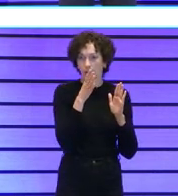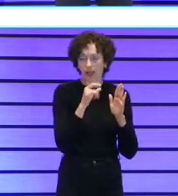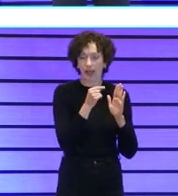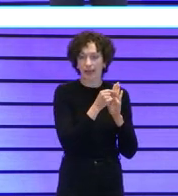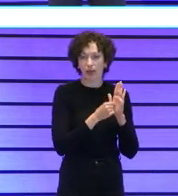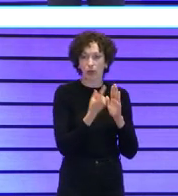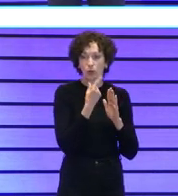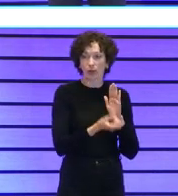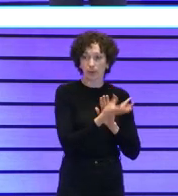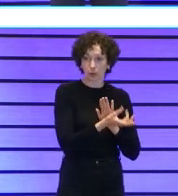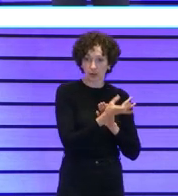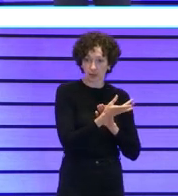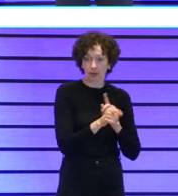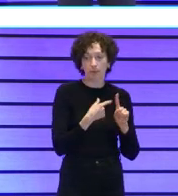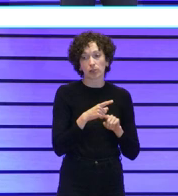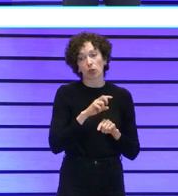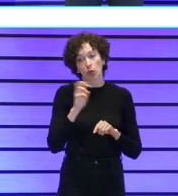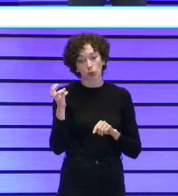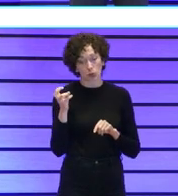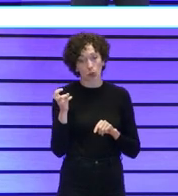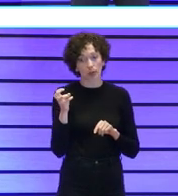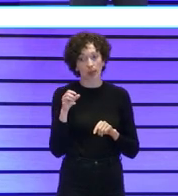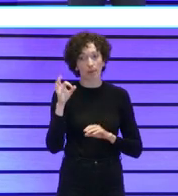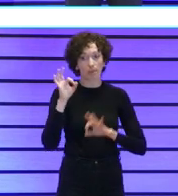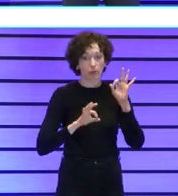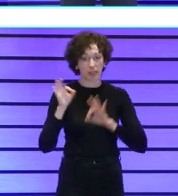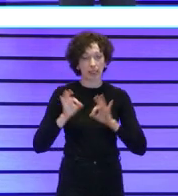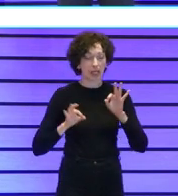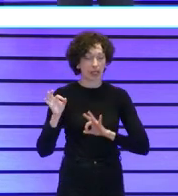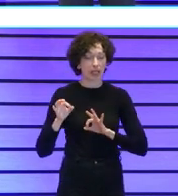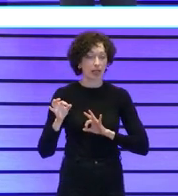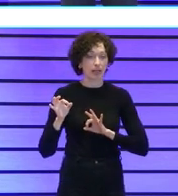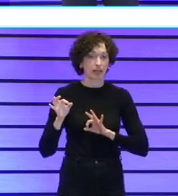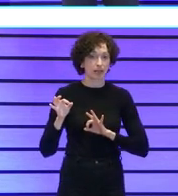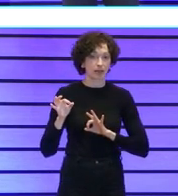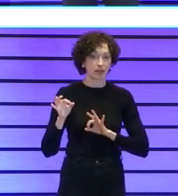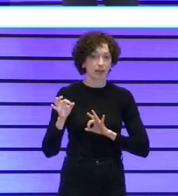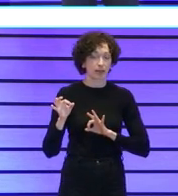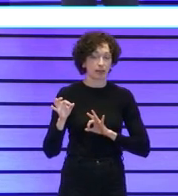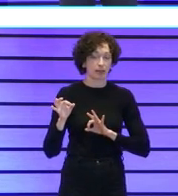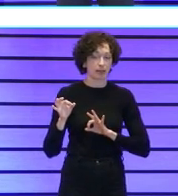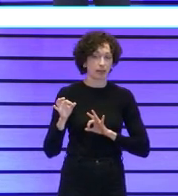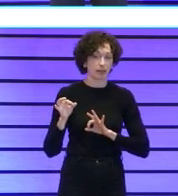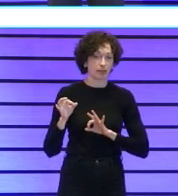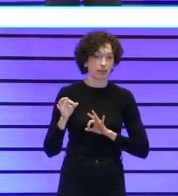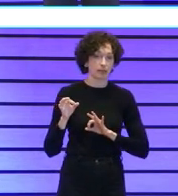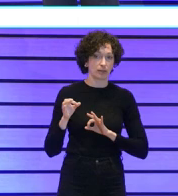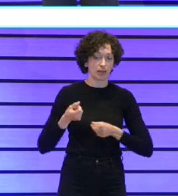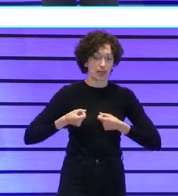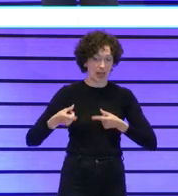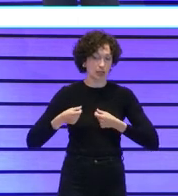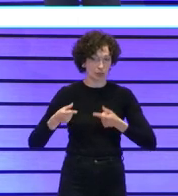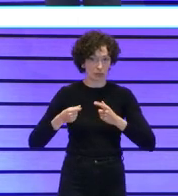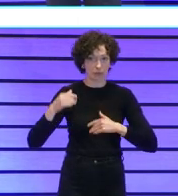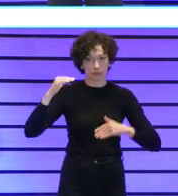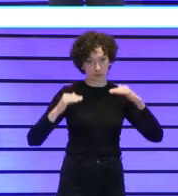y otro de la relación del porcentaje de costa de lo que se van gastando ¿no? de